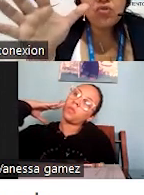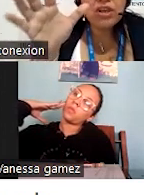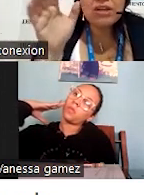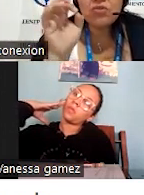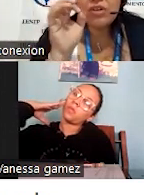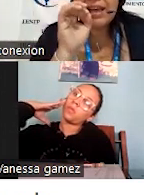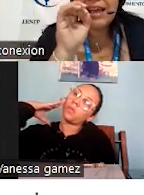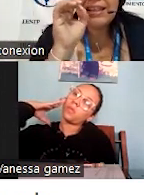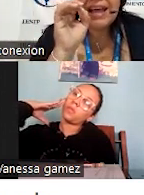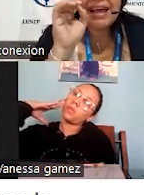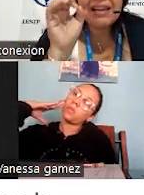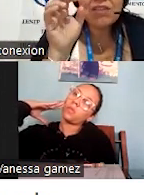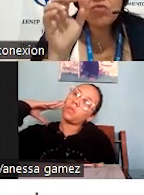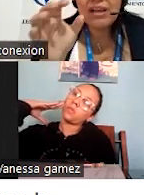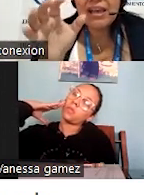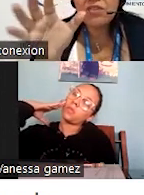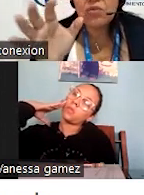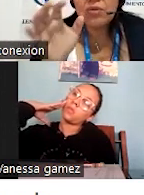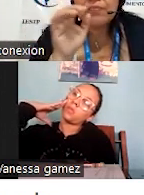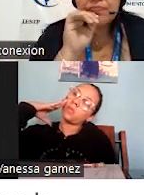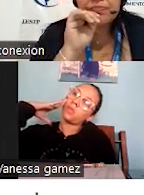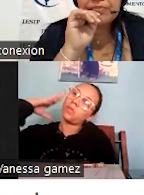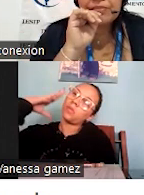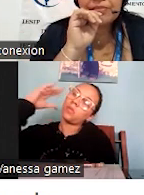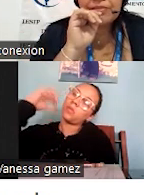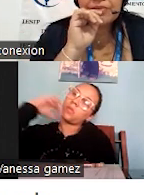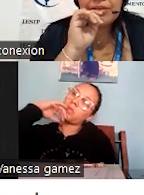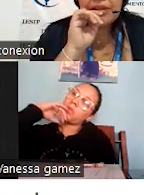van todos, sí, no sé qué, y tal, esto, aquello.